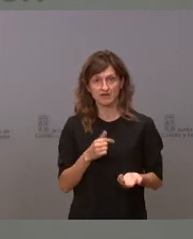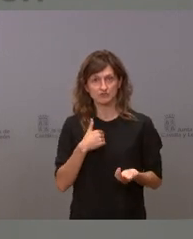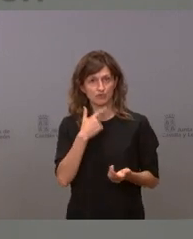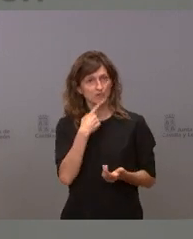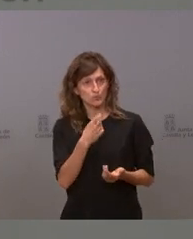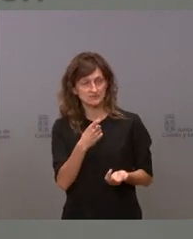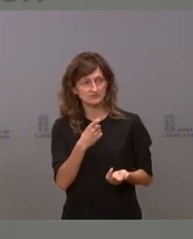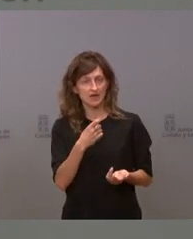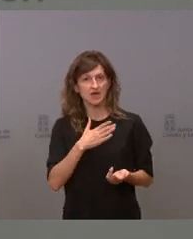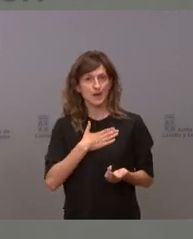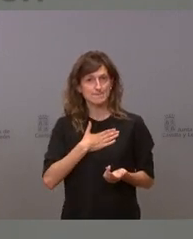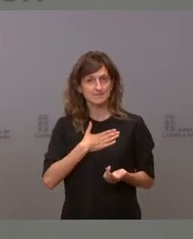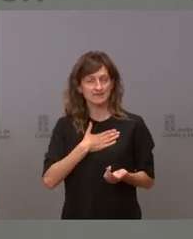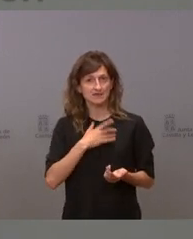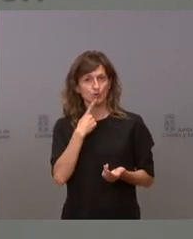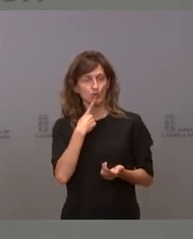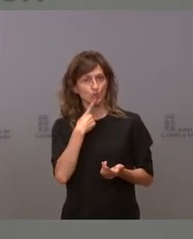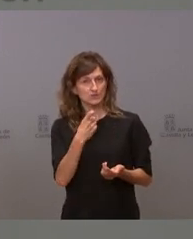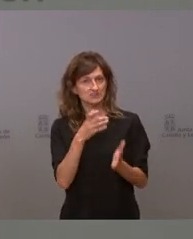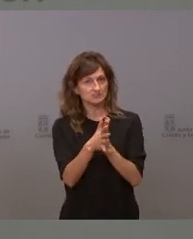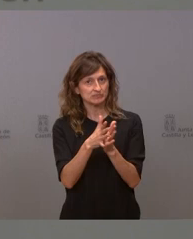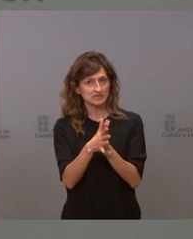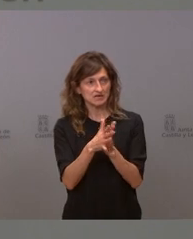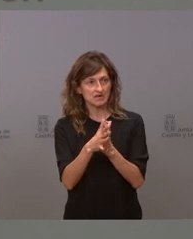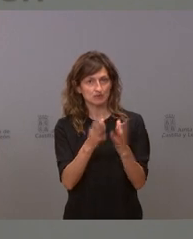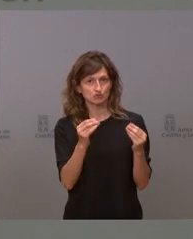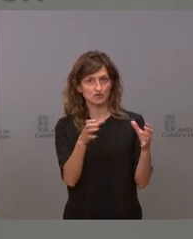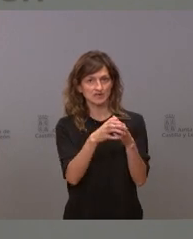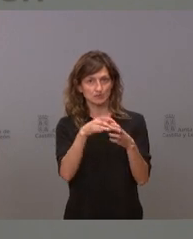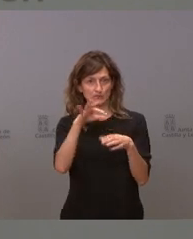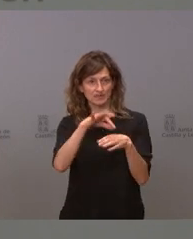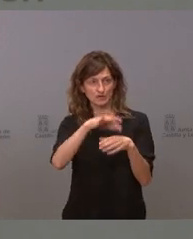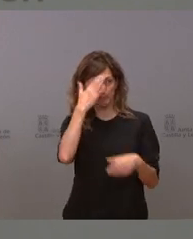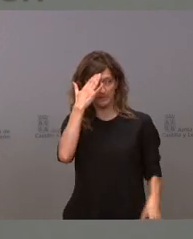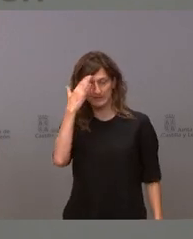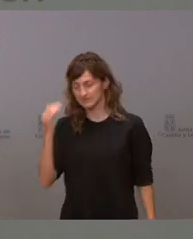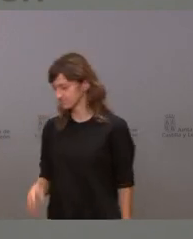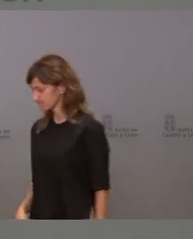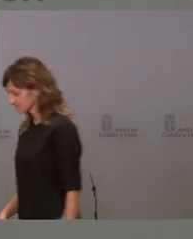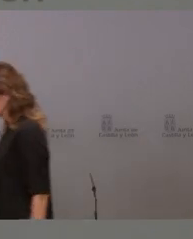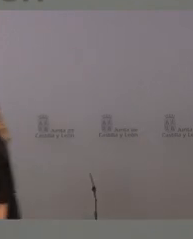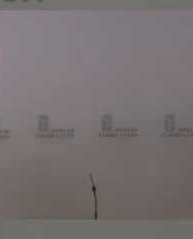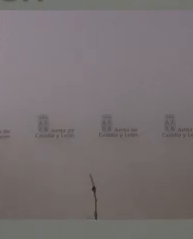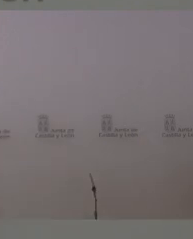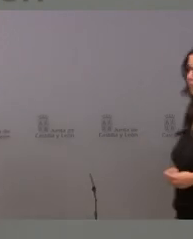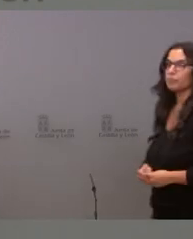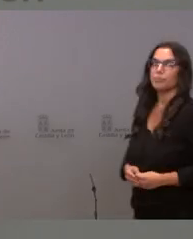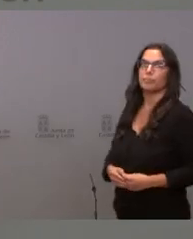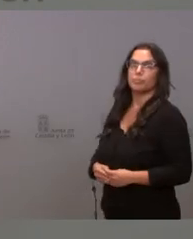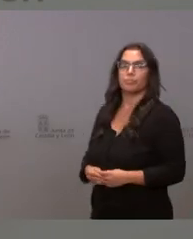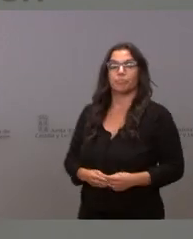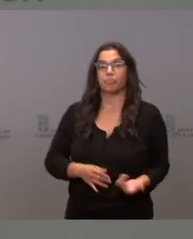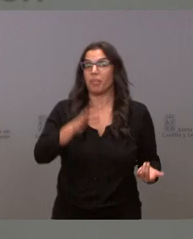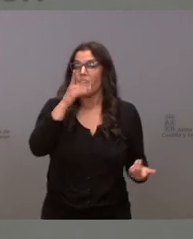decirles que a mí esto me iba a costar mucho explicárselo a nuestros equipos de atención primaria ahora métanse usted un 10 un 20% más de